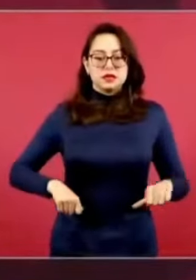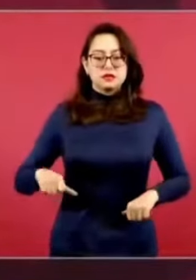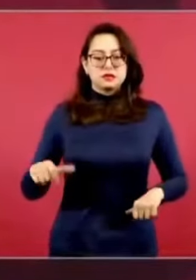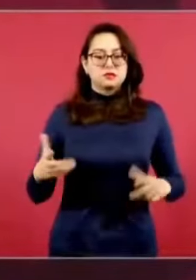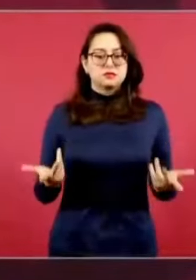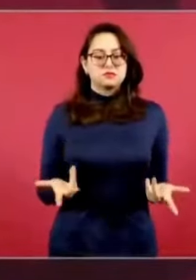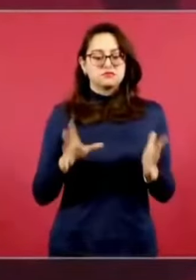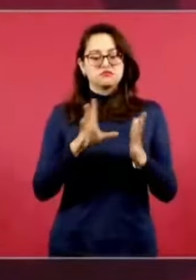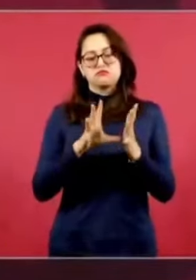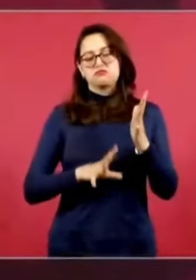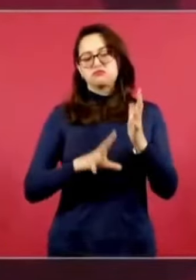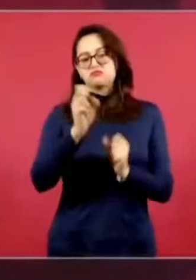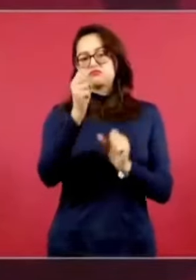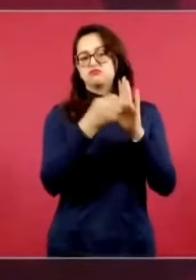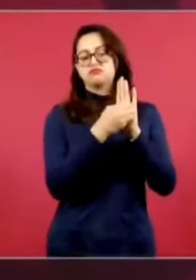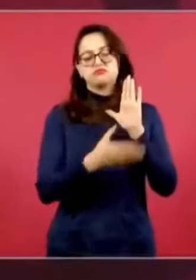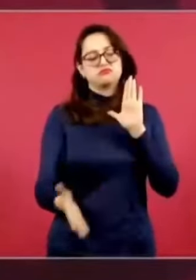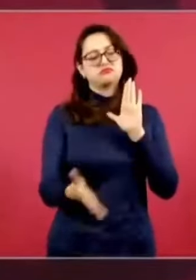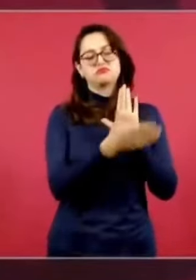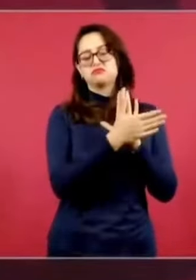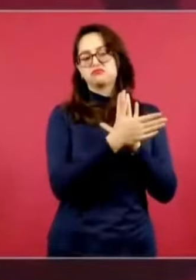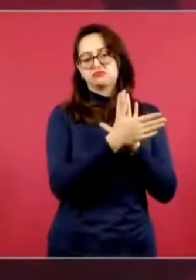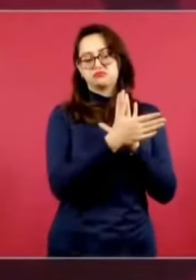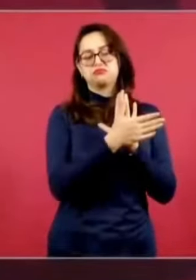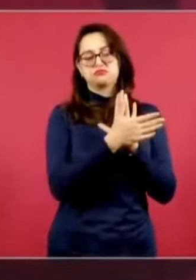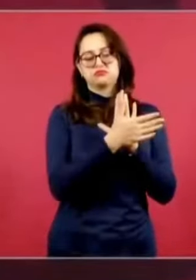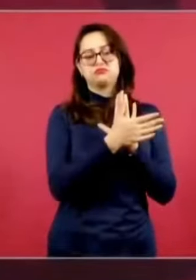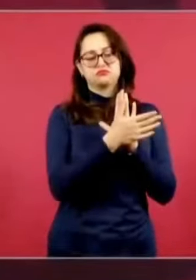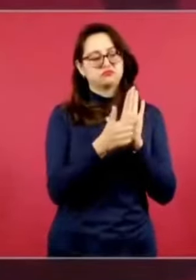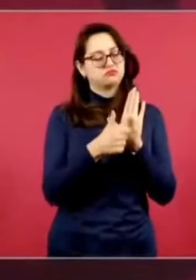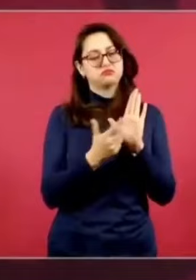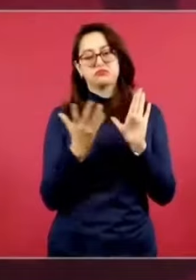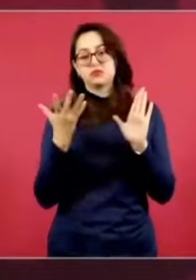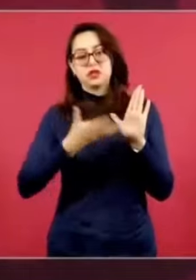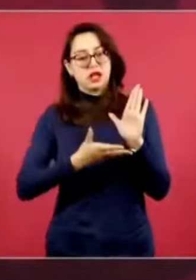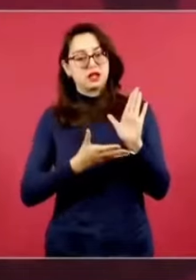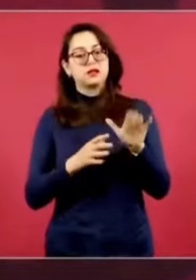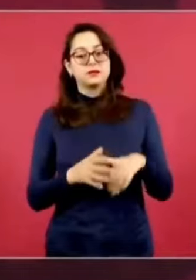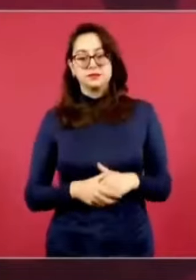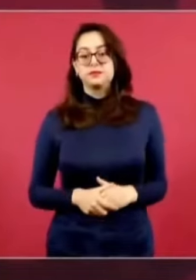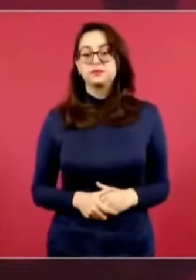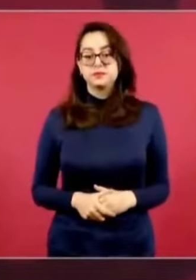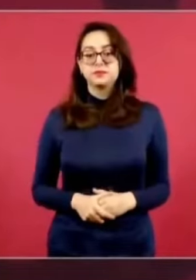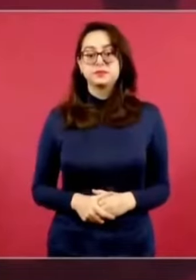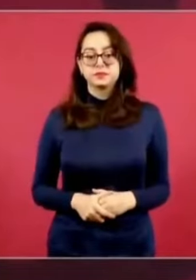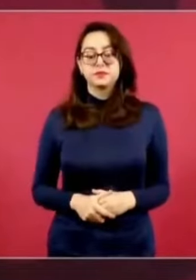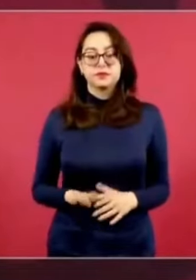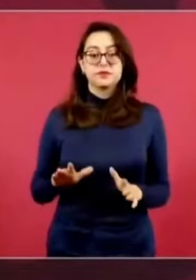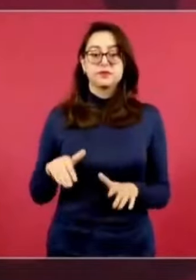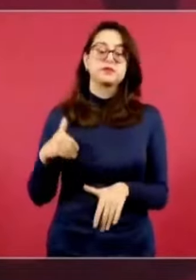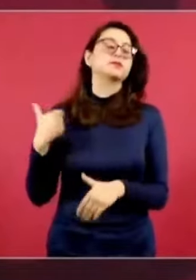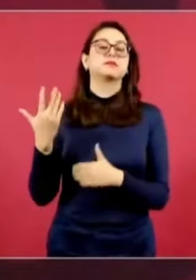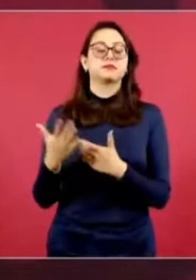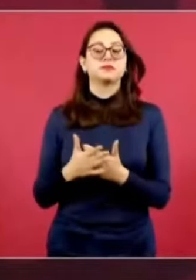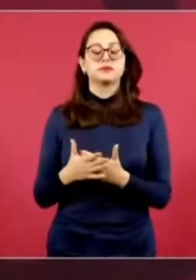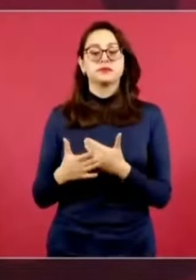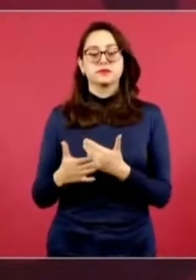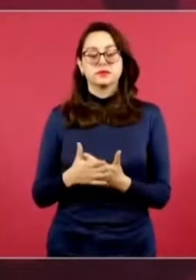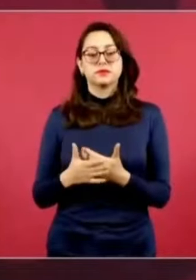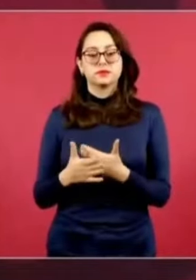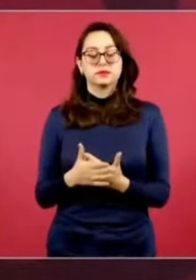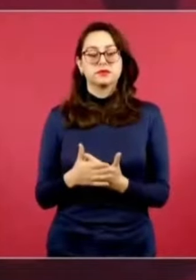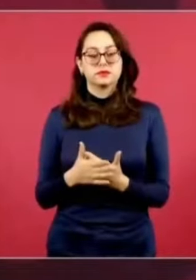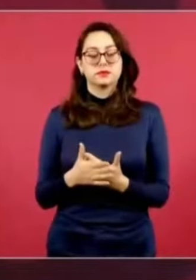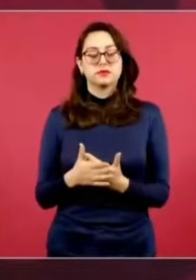constitucionales, parte de estas acciones se van